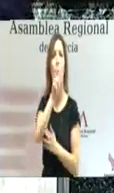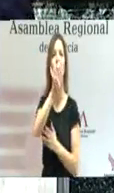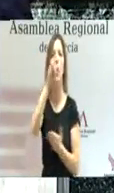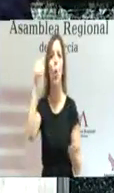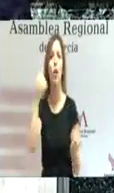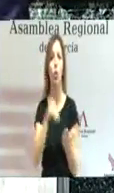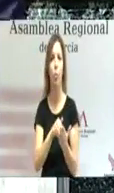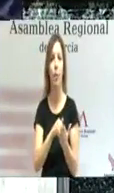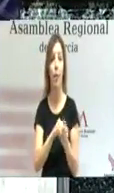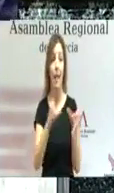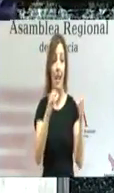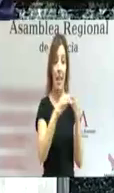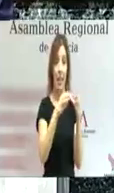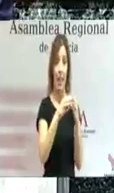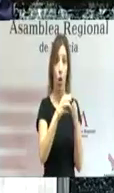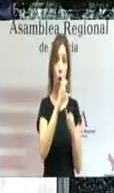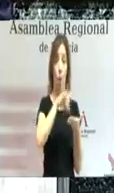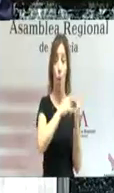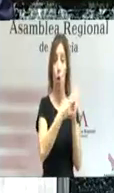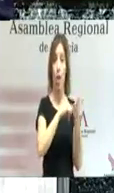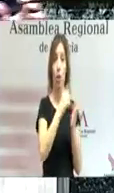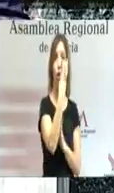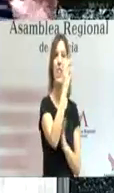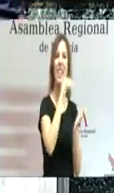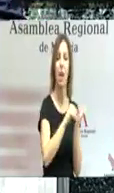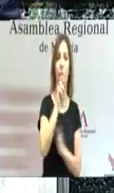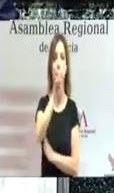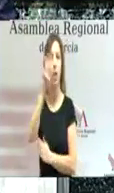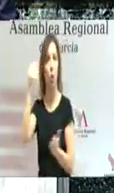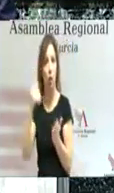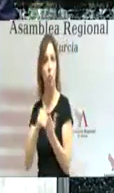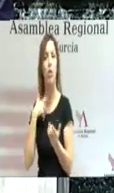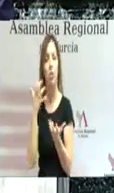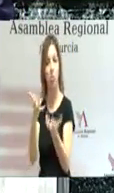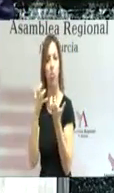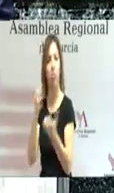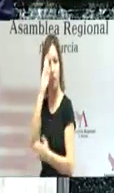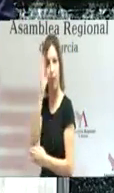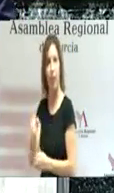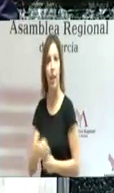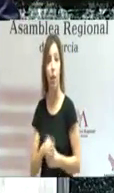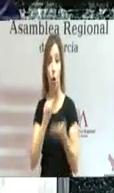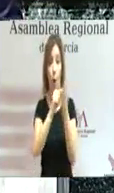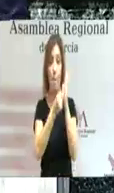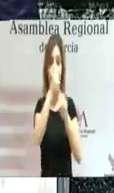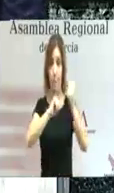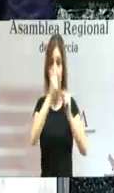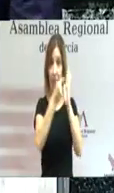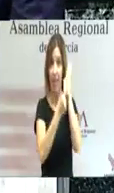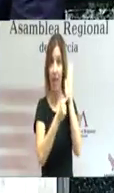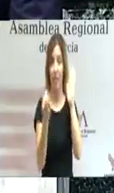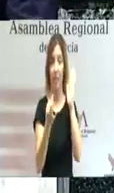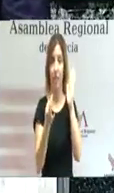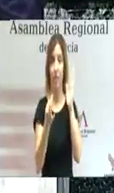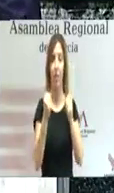de los 30.000 proyectos empresariales que cada año nacen en nuestra región. Medidas que están ya permitiendo reducir la